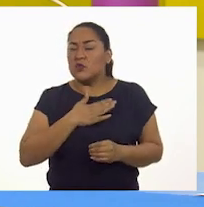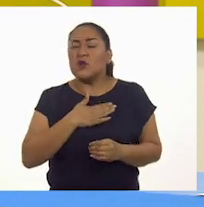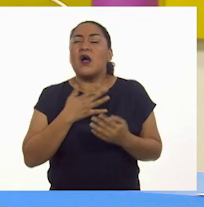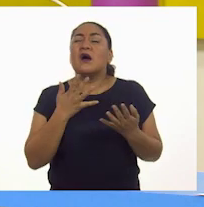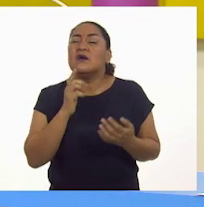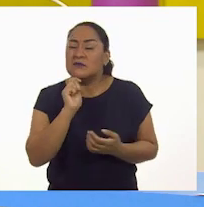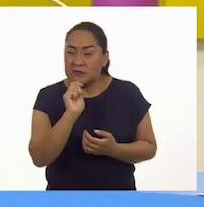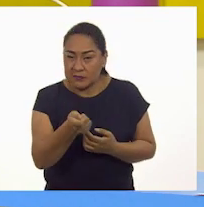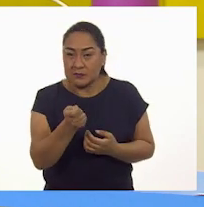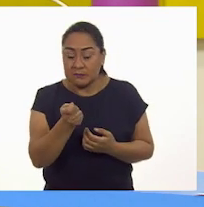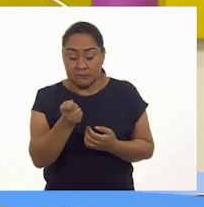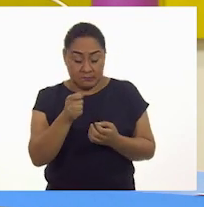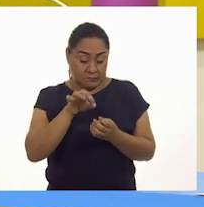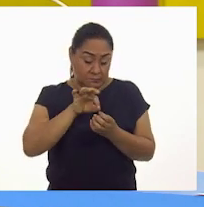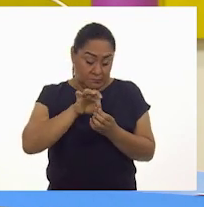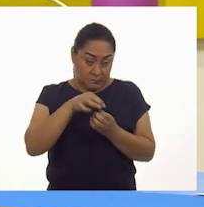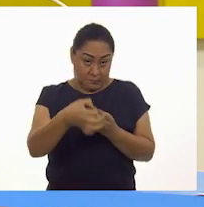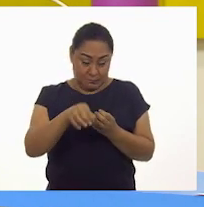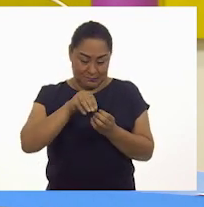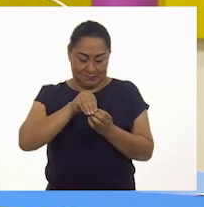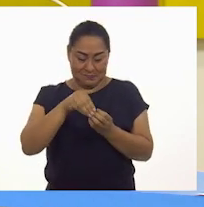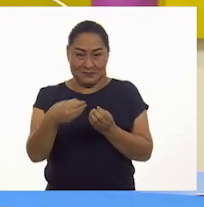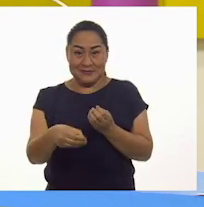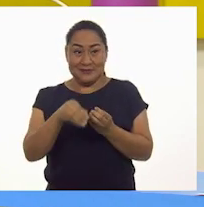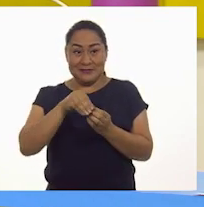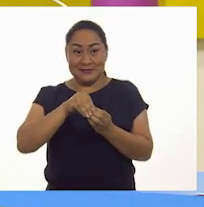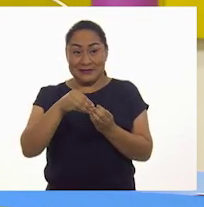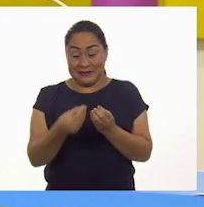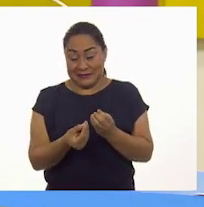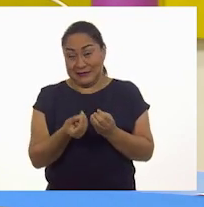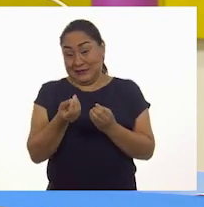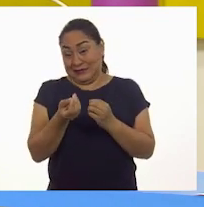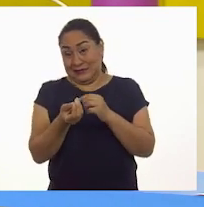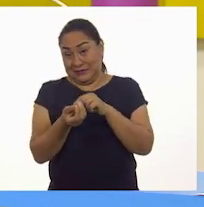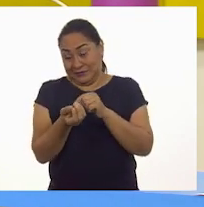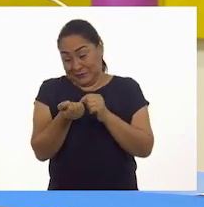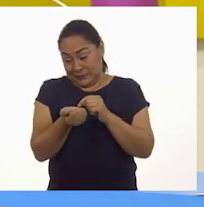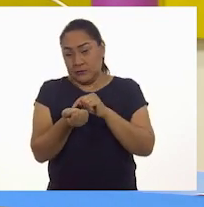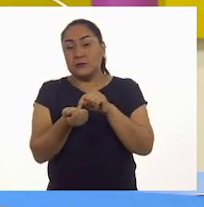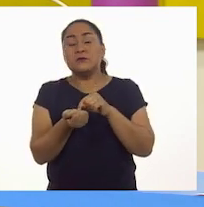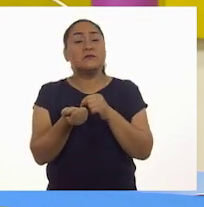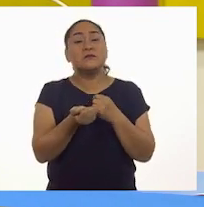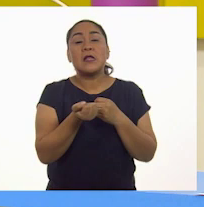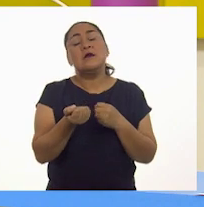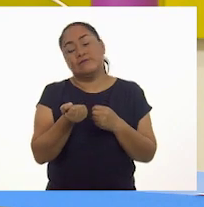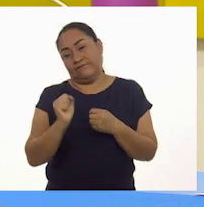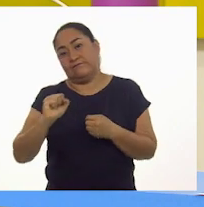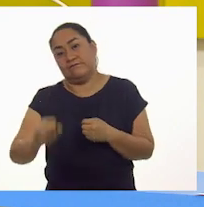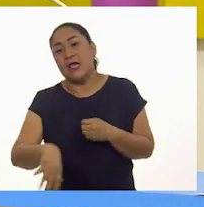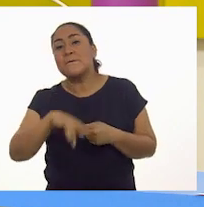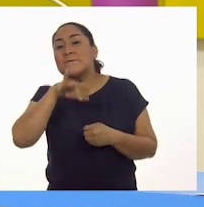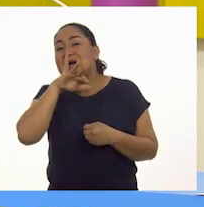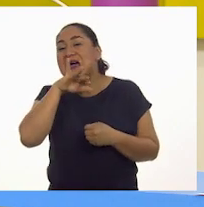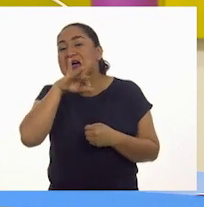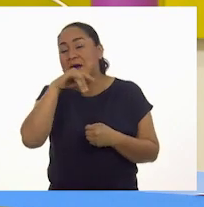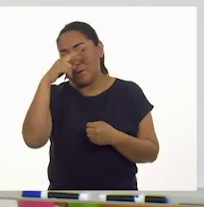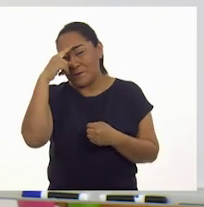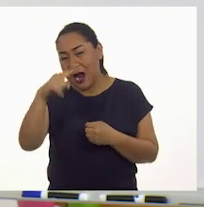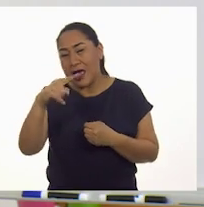juntando todos los trocitos de la cáscara, porque después esa la tiramos en la basura orgánica.